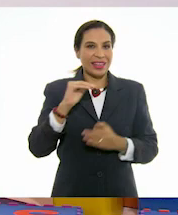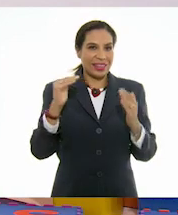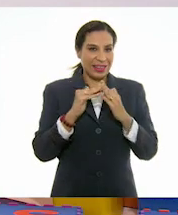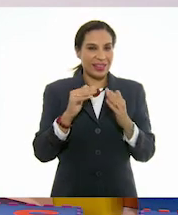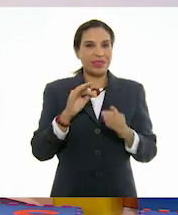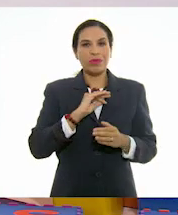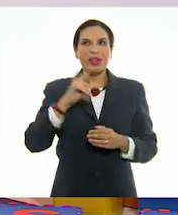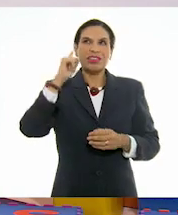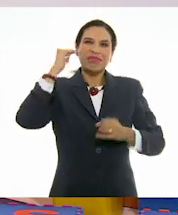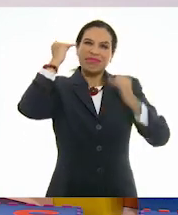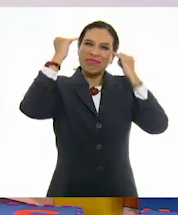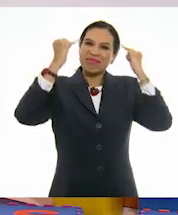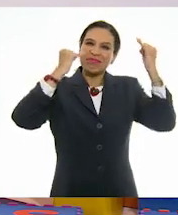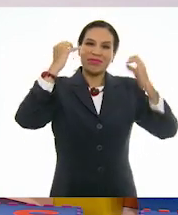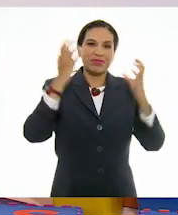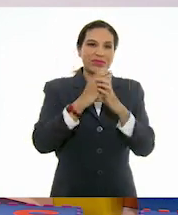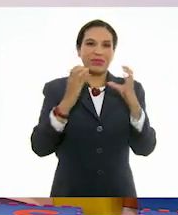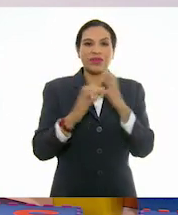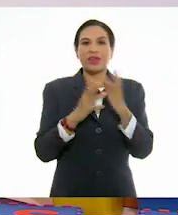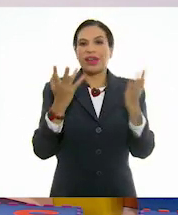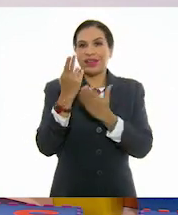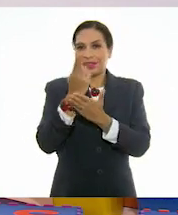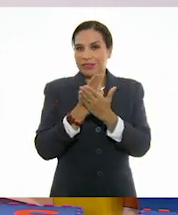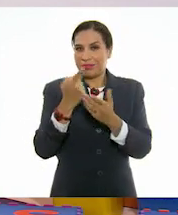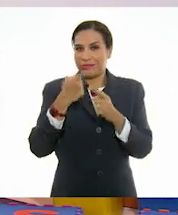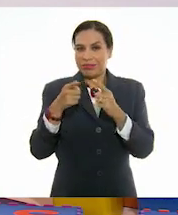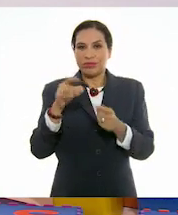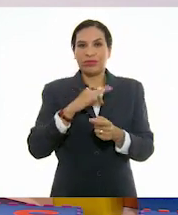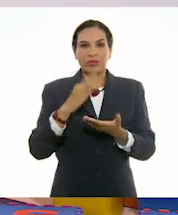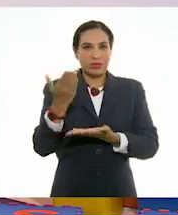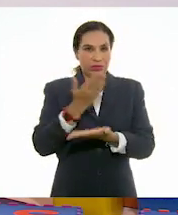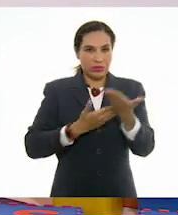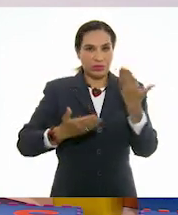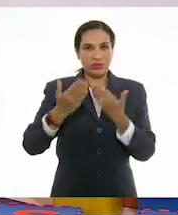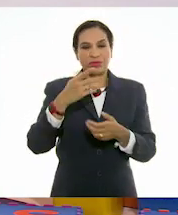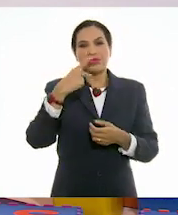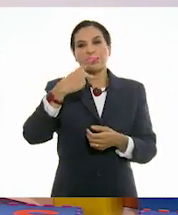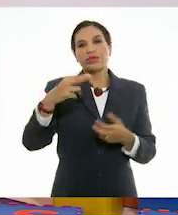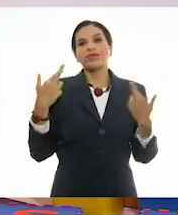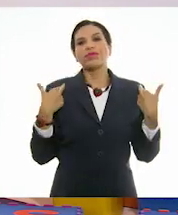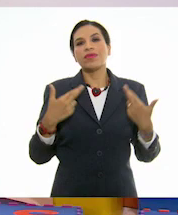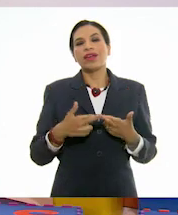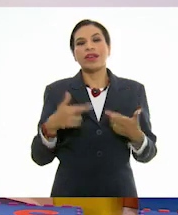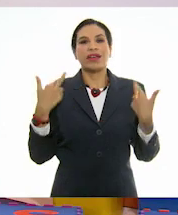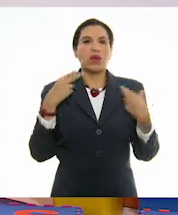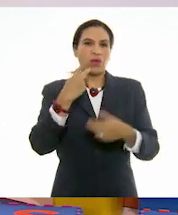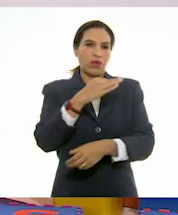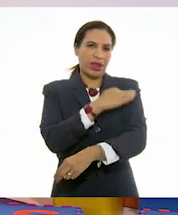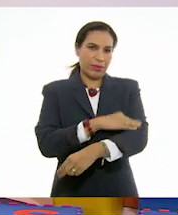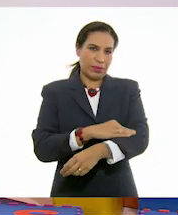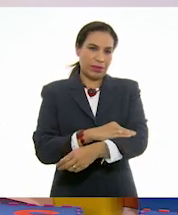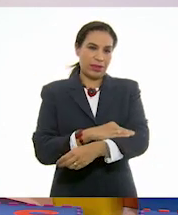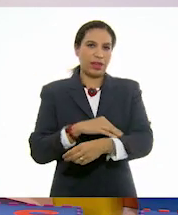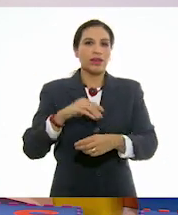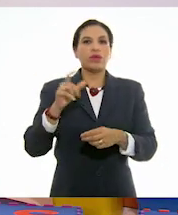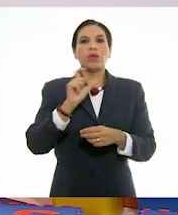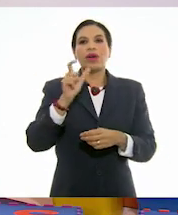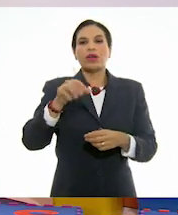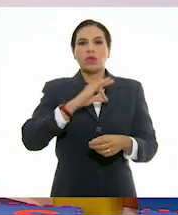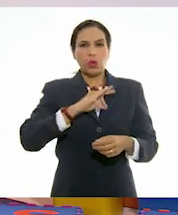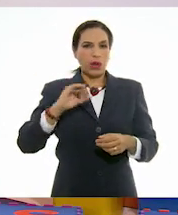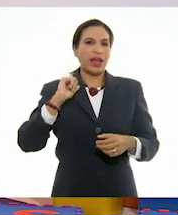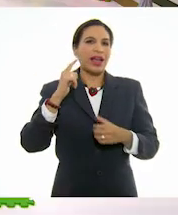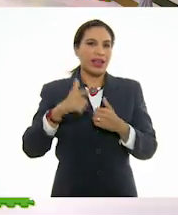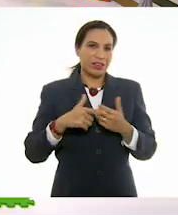pues echen a abordar la imaginación y hagan sus diseños. Y que compartan esto con su maestro o con su familia cuando esto sea